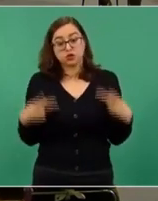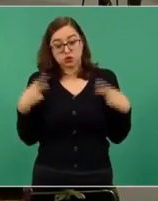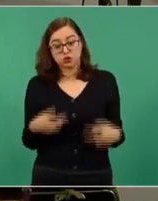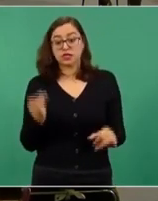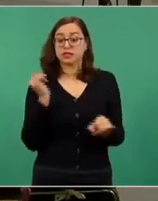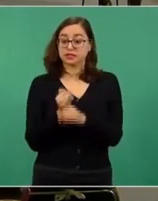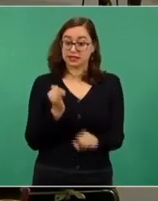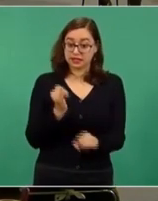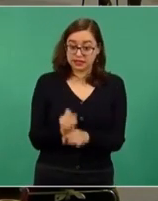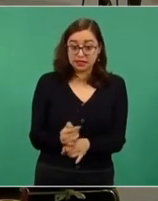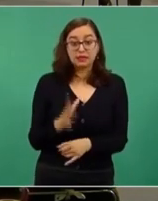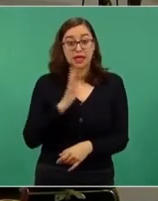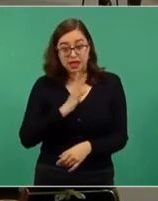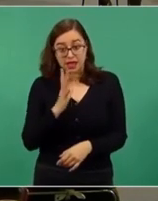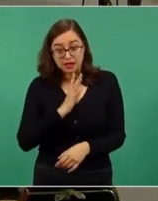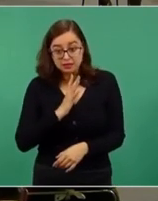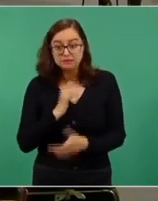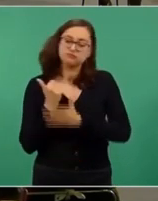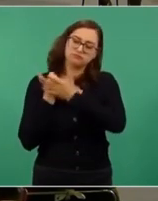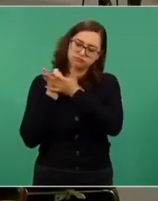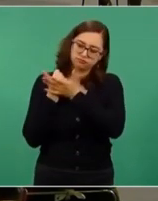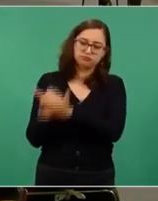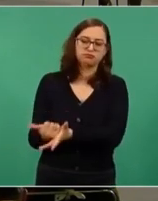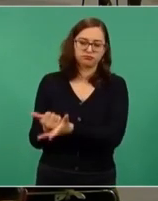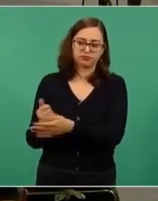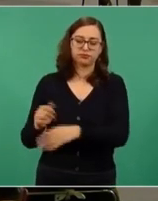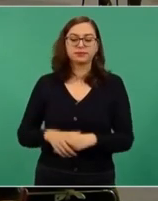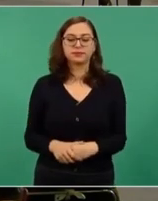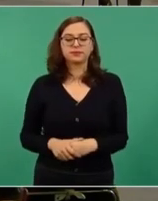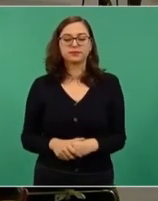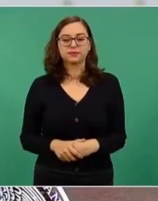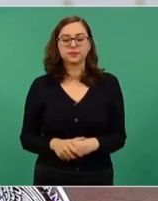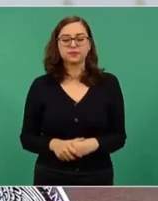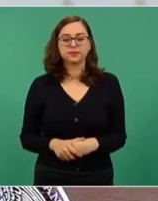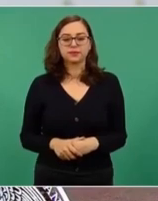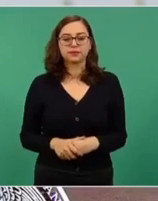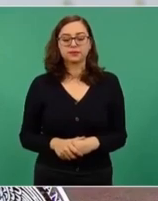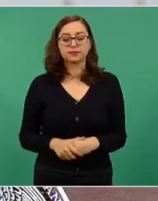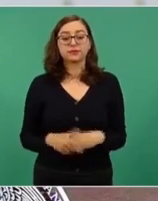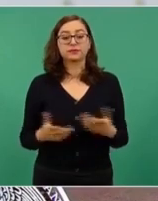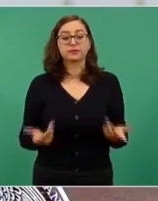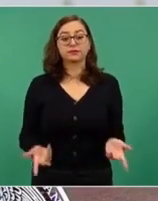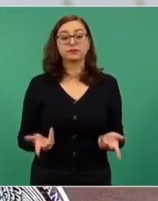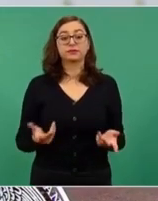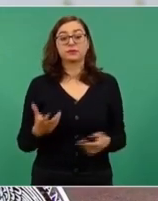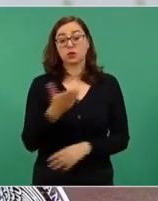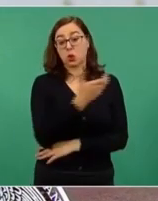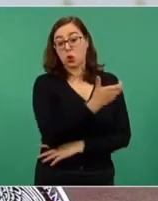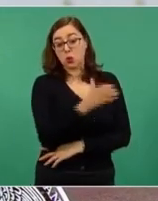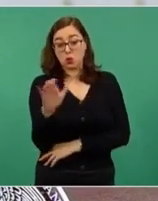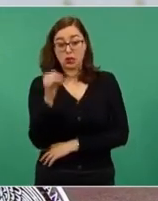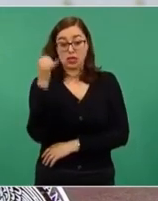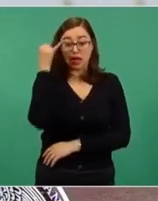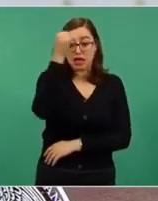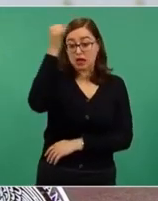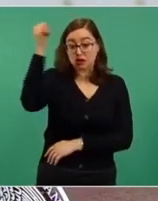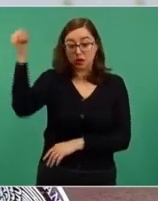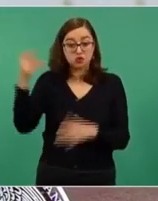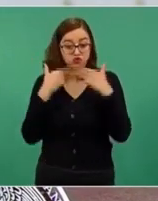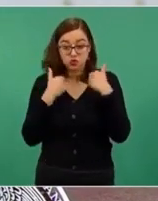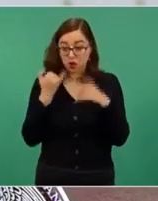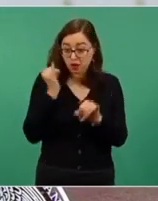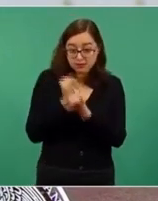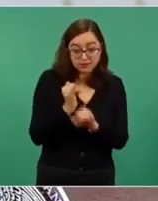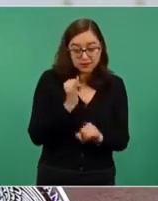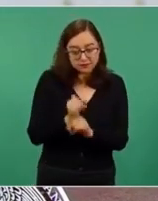tengan un adulto mayor en su familia, los ayuden. Y para quienes viven en las comunidades lejanas, lo haremos como siempre lo